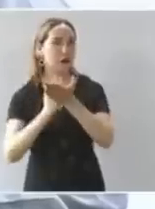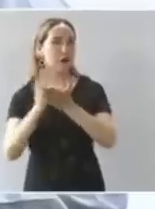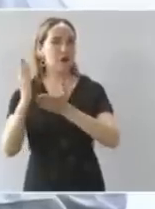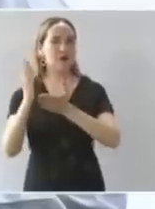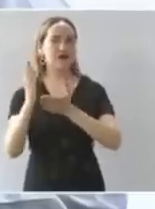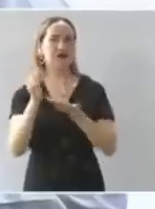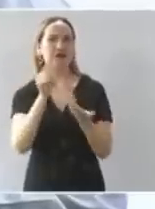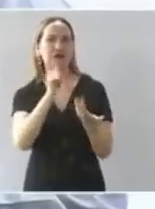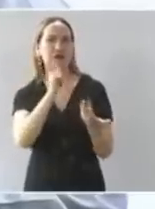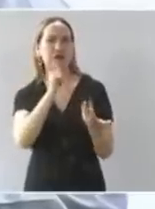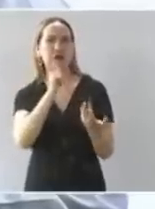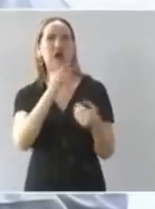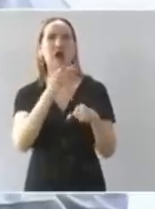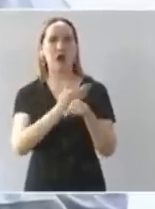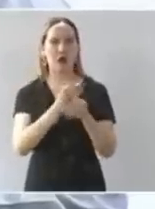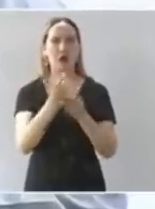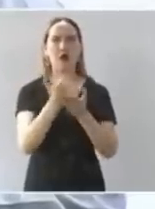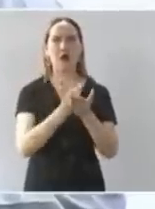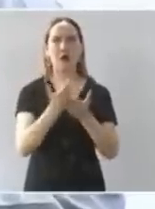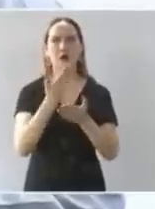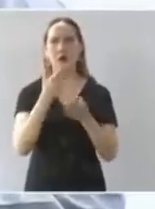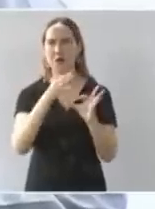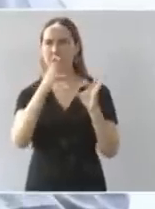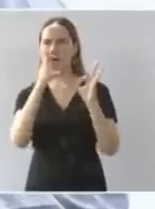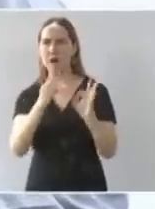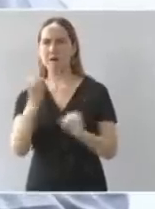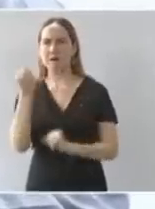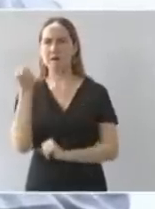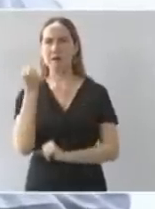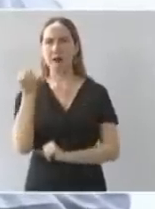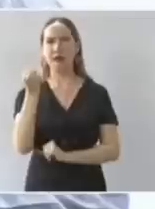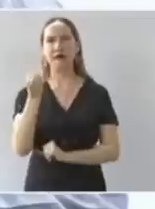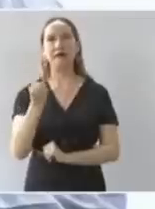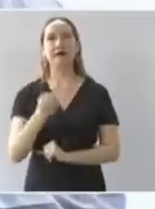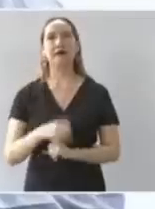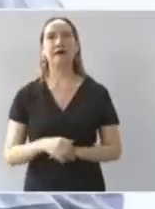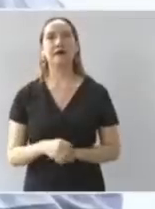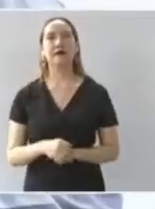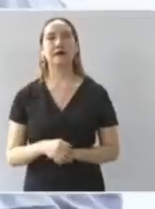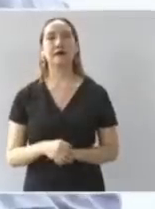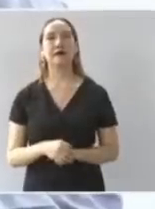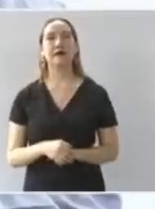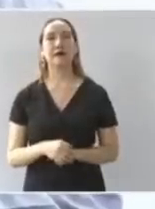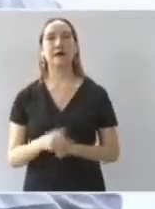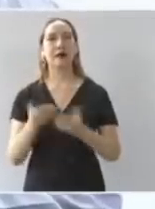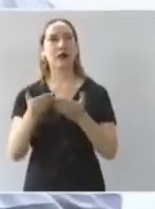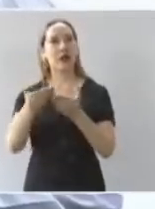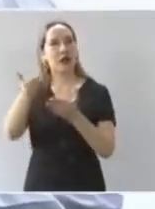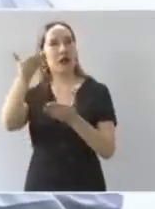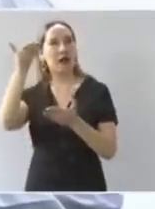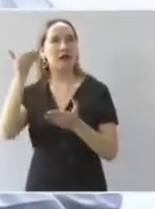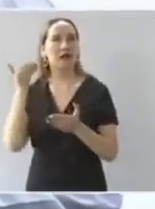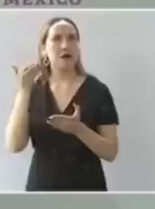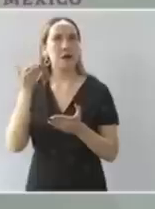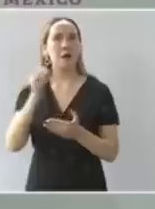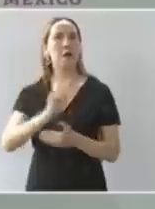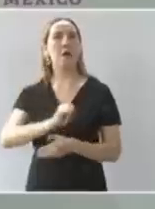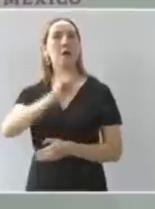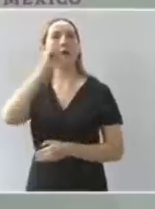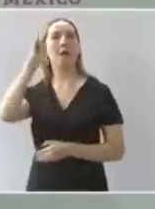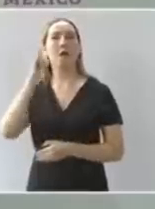la economía de México nunca nunca nunca había visto tan fuerte nuestra moneda